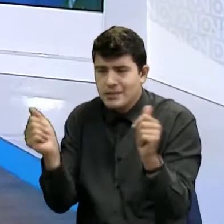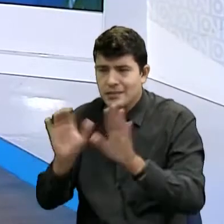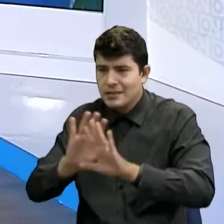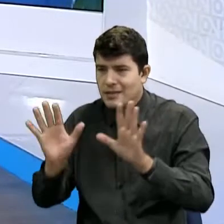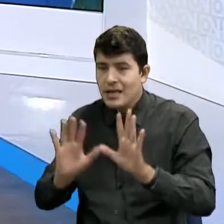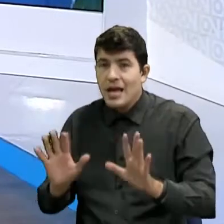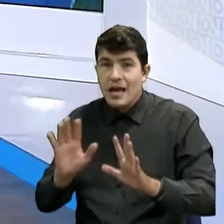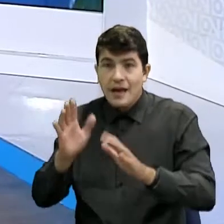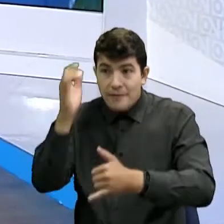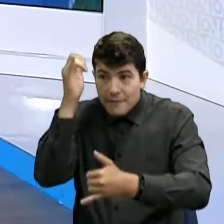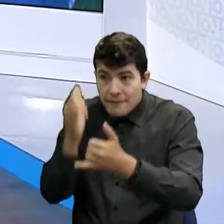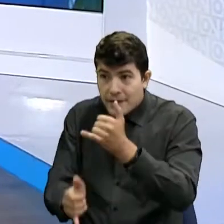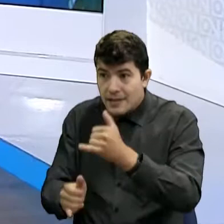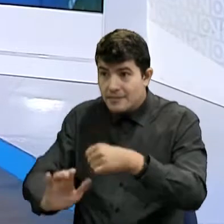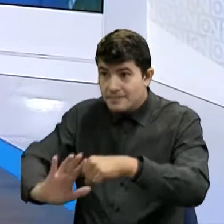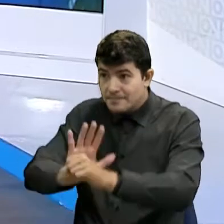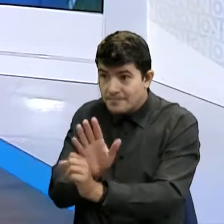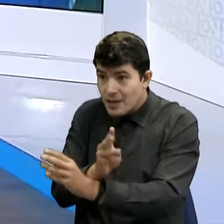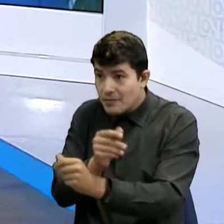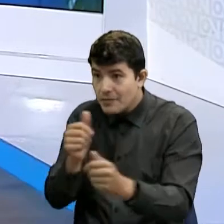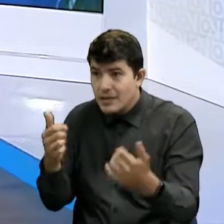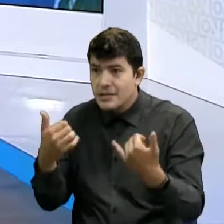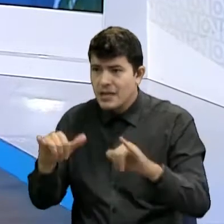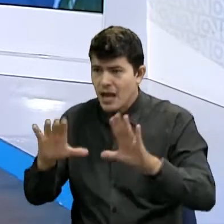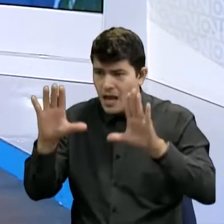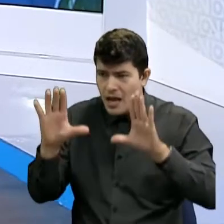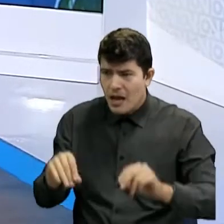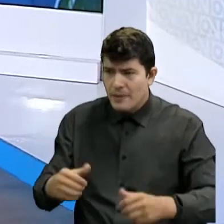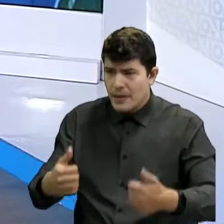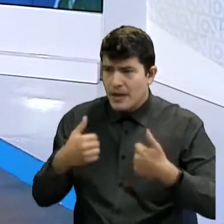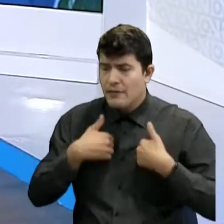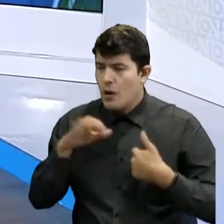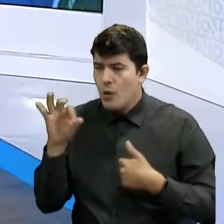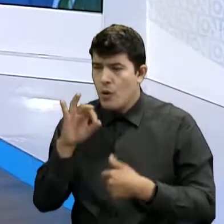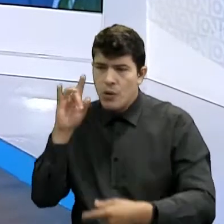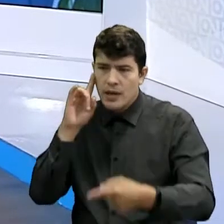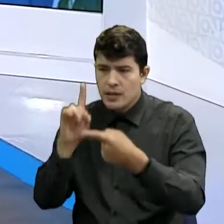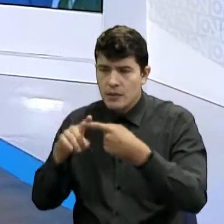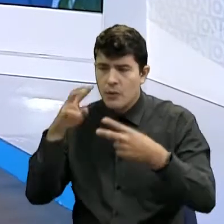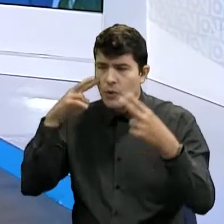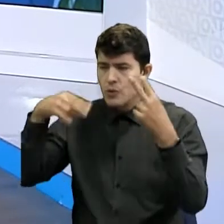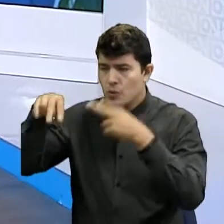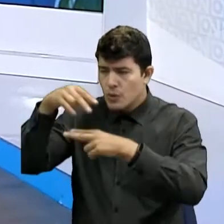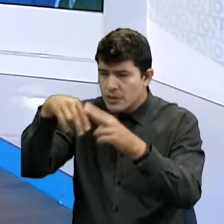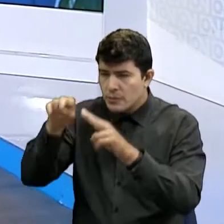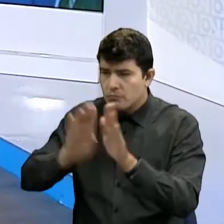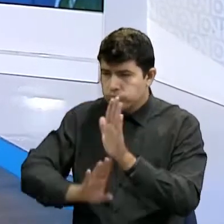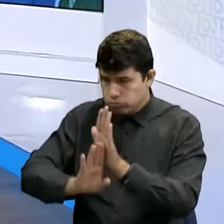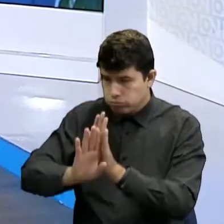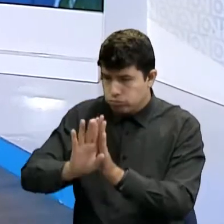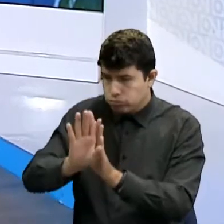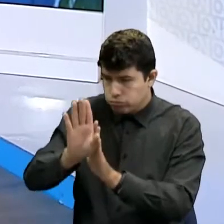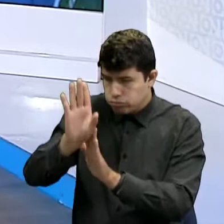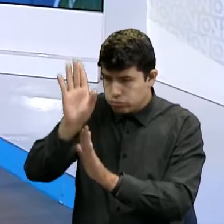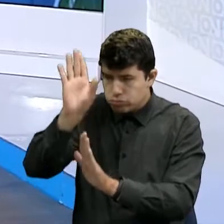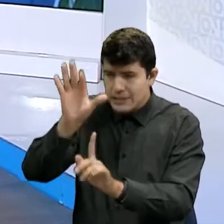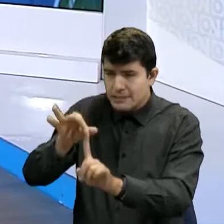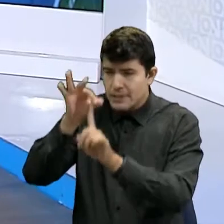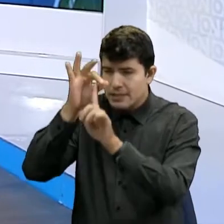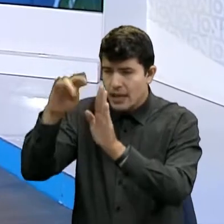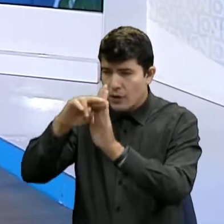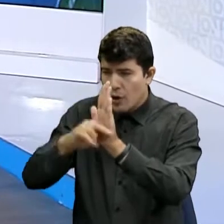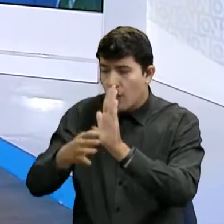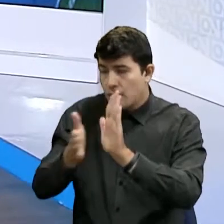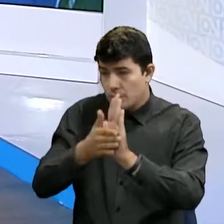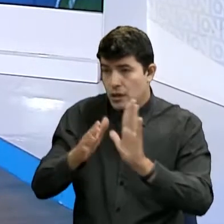apenas termine la pandemia, ¿se acabarían estos beneficios o lo que se busca es que el turismo tenga este tipo justamente de privilegios por ser